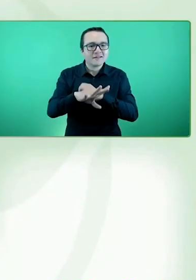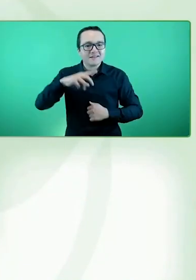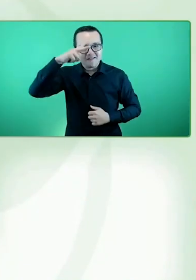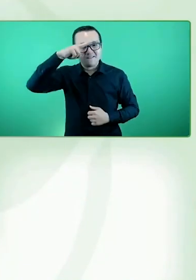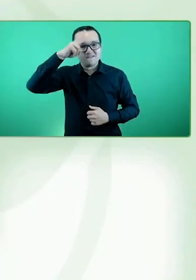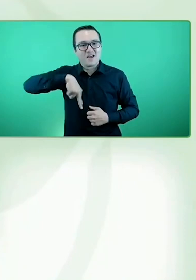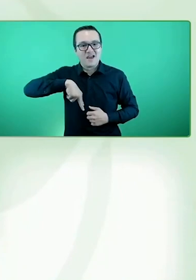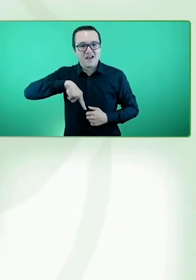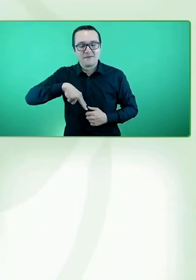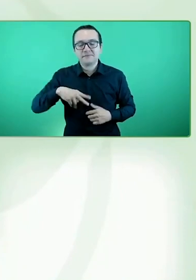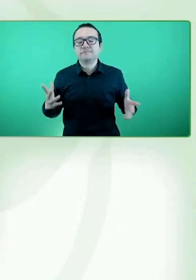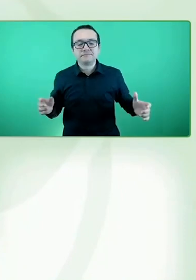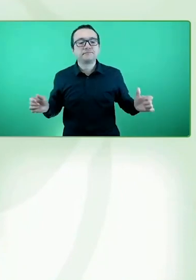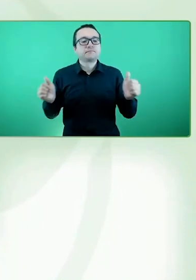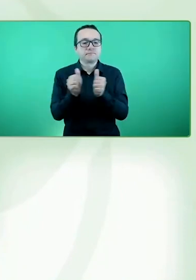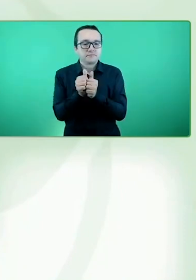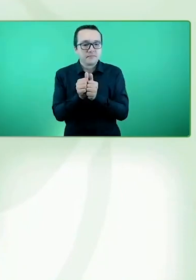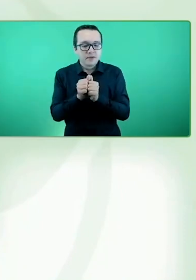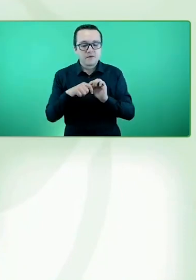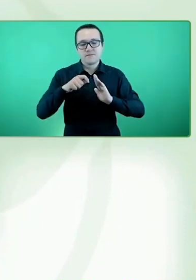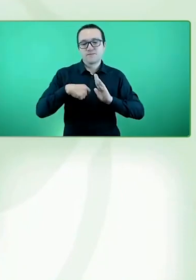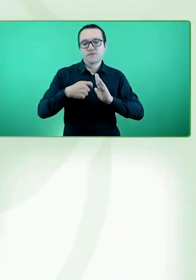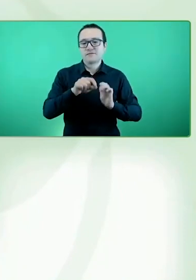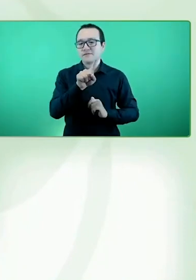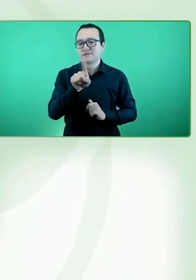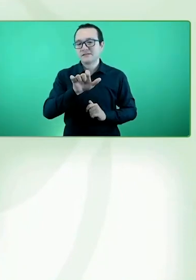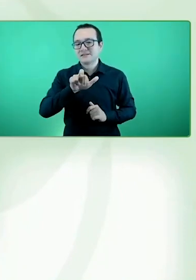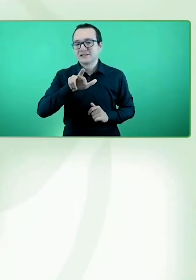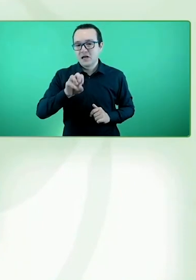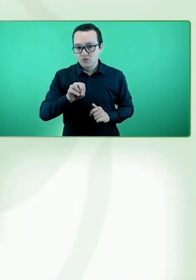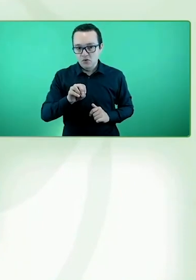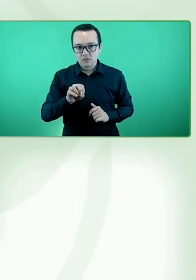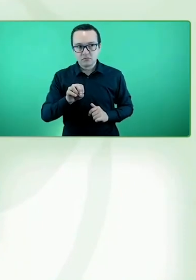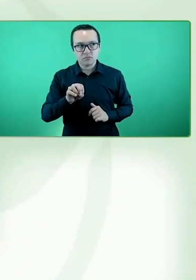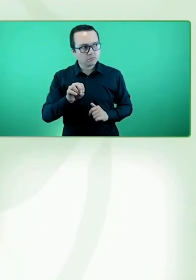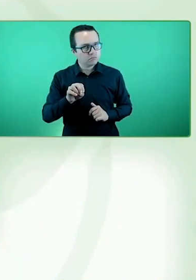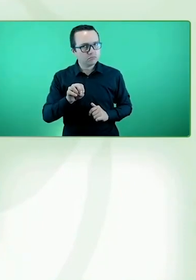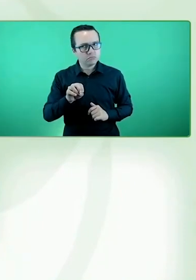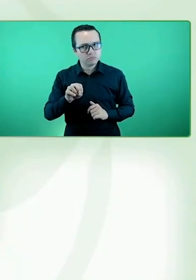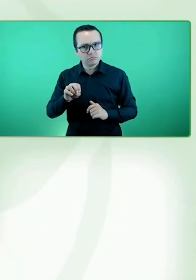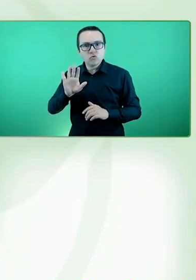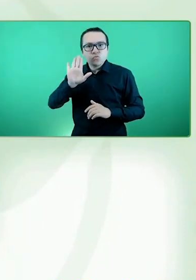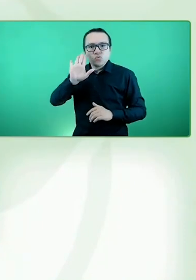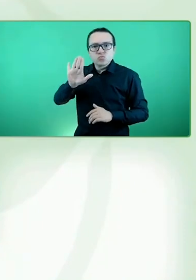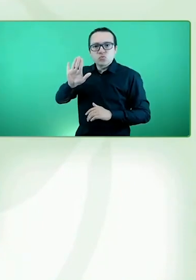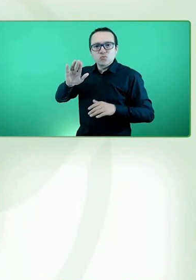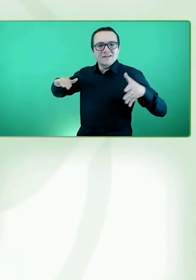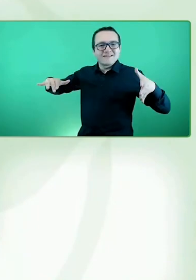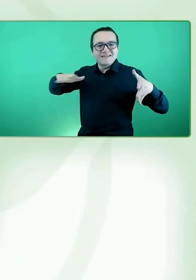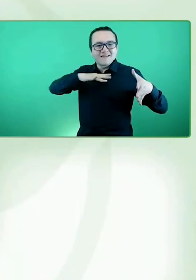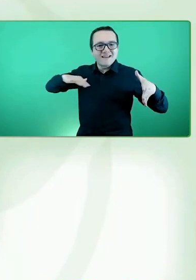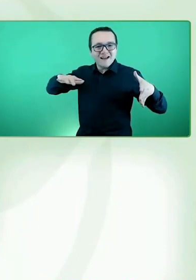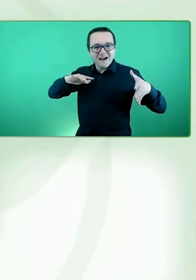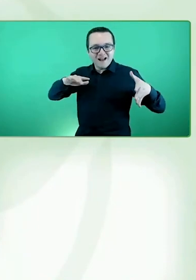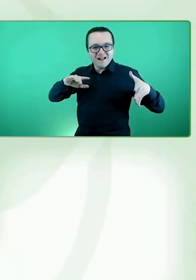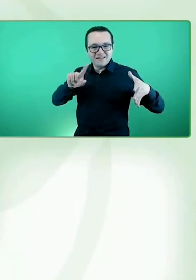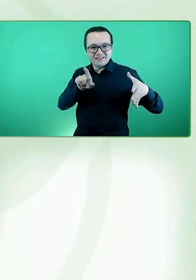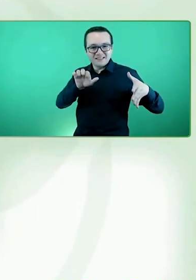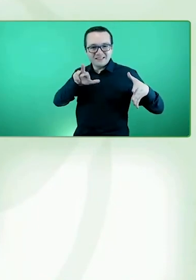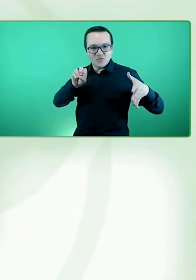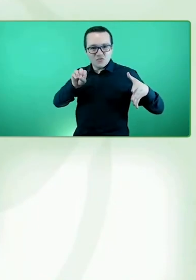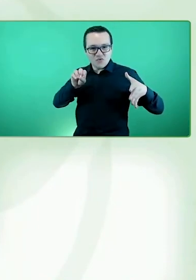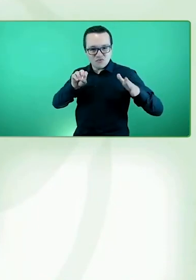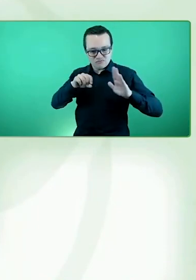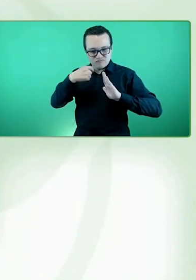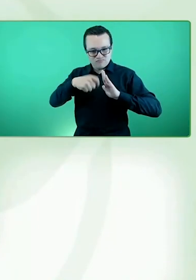organizando la catorceava, si no me equivoco, conferencia Ciro Project, la décima acá en las Naciones Unidas y la cuarta para